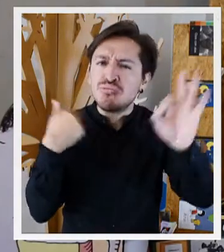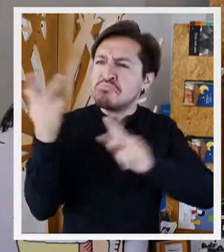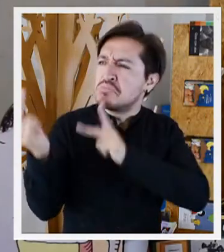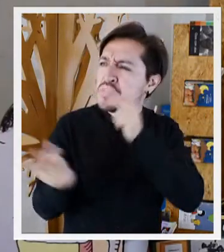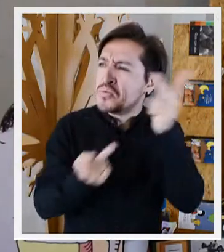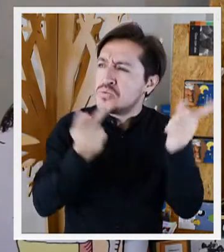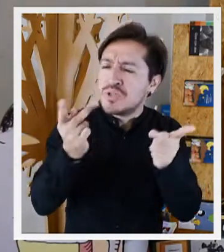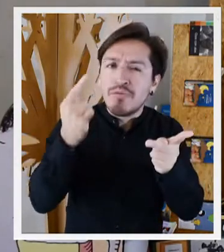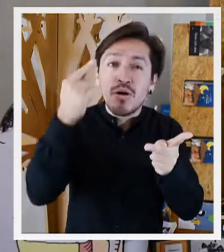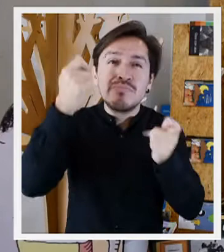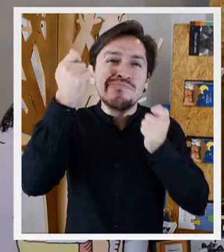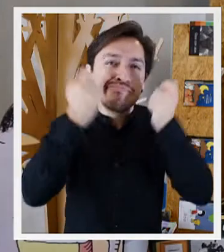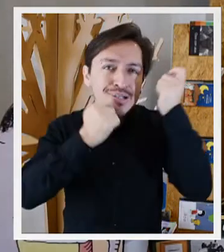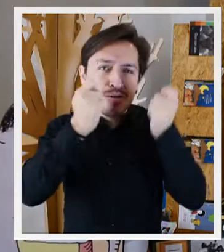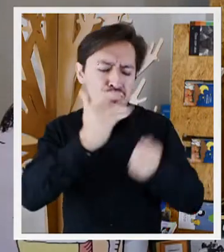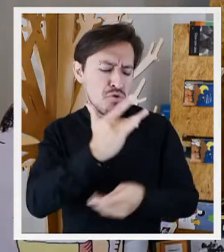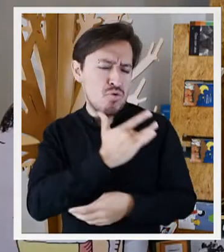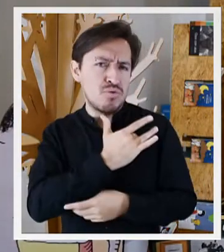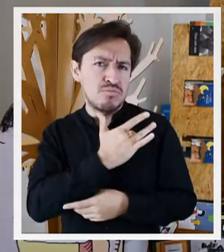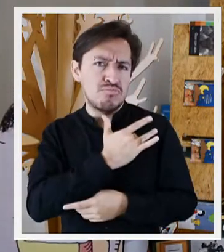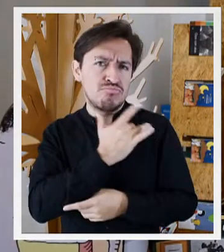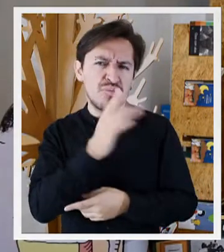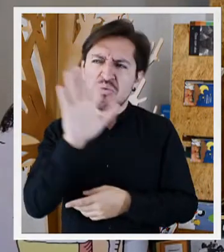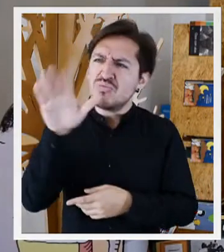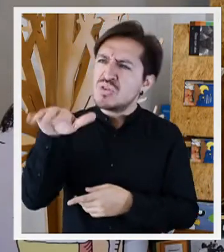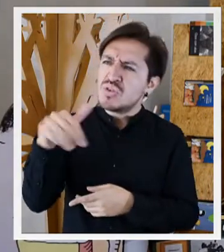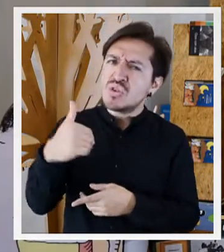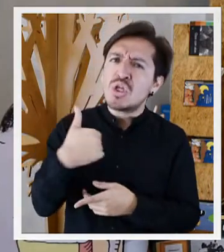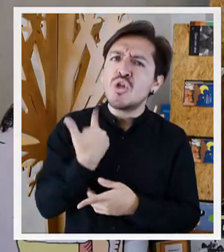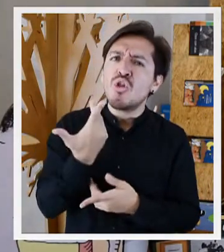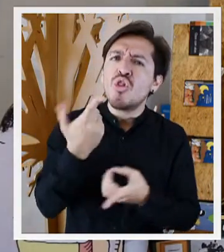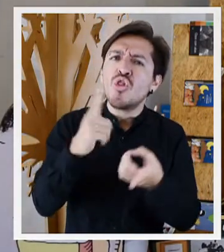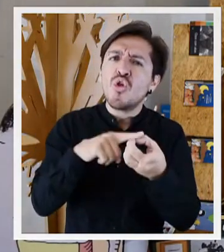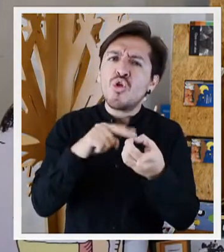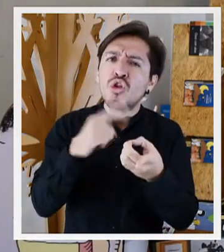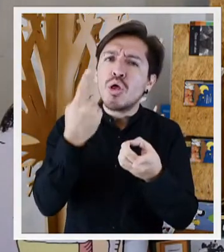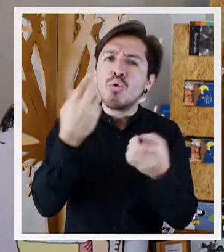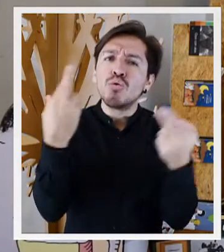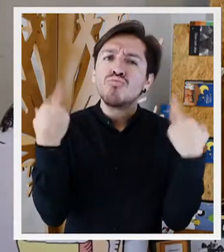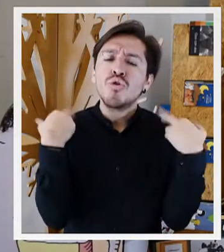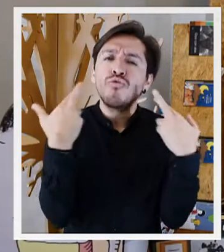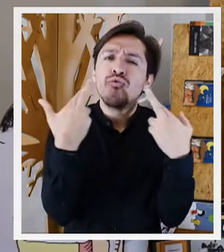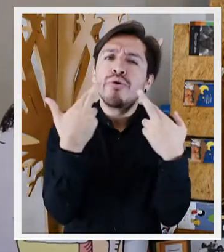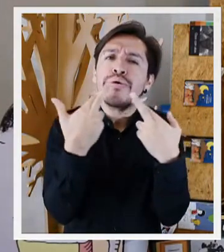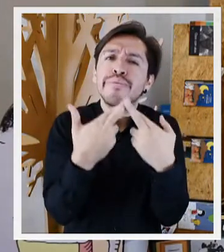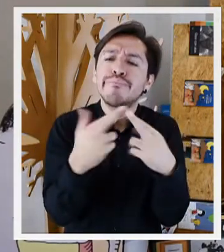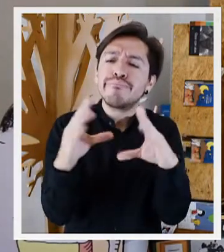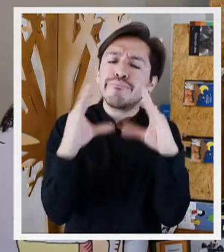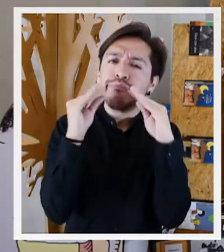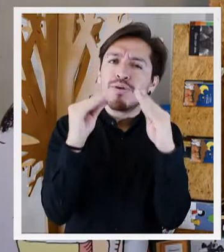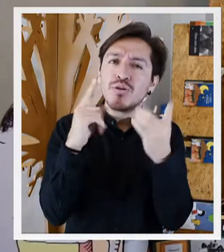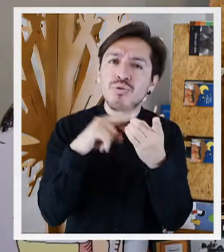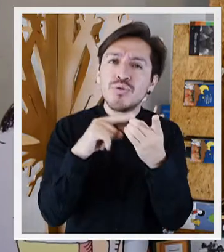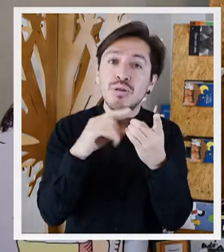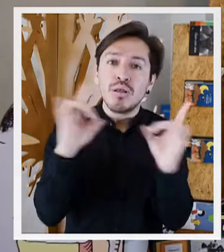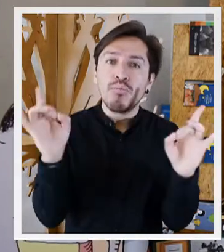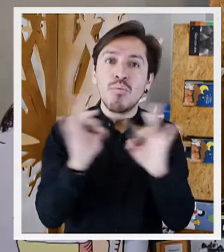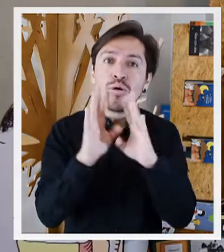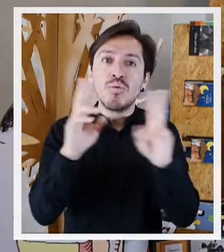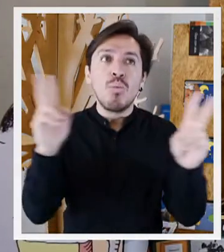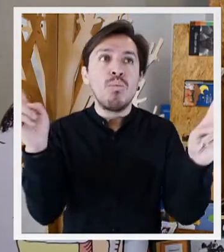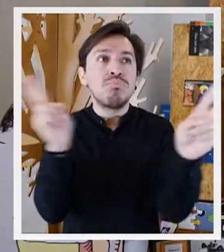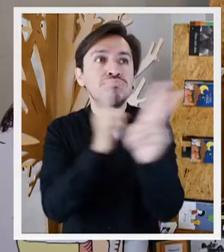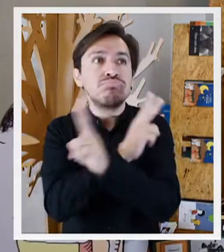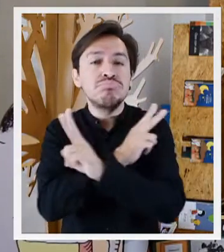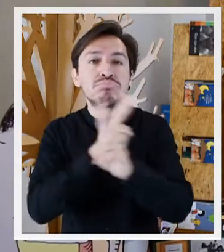moscas. Preguntaba yo con mi gesto y con mi corazón, ¿dónde encuentro un mentor? Y de repente lo escucho